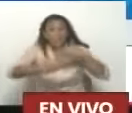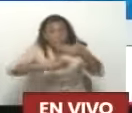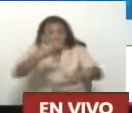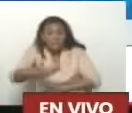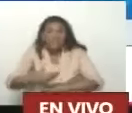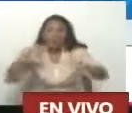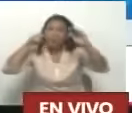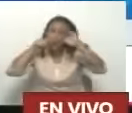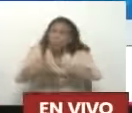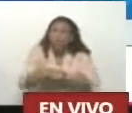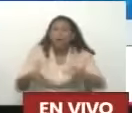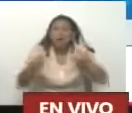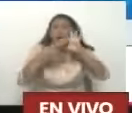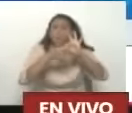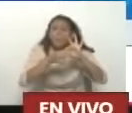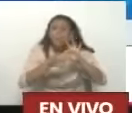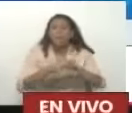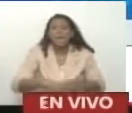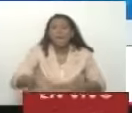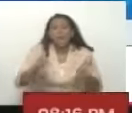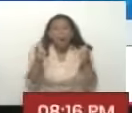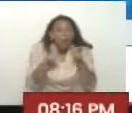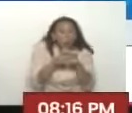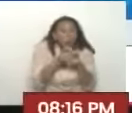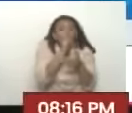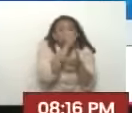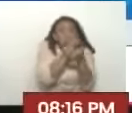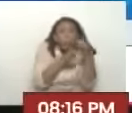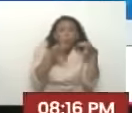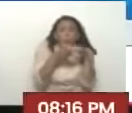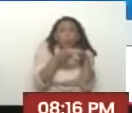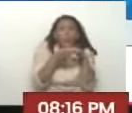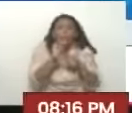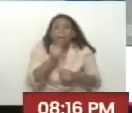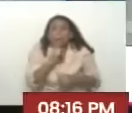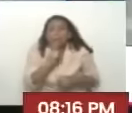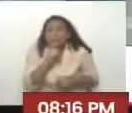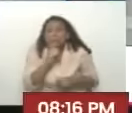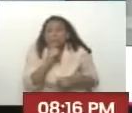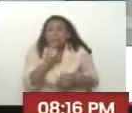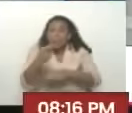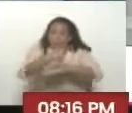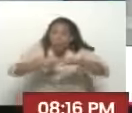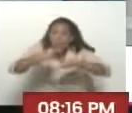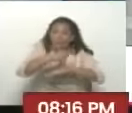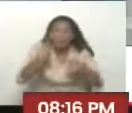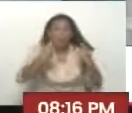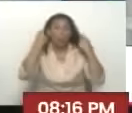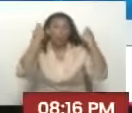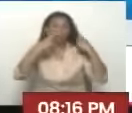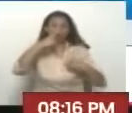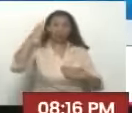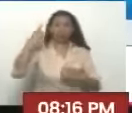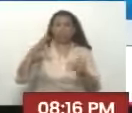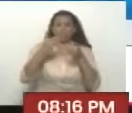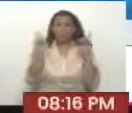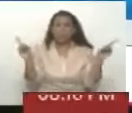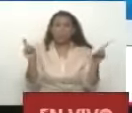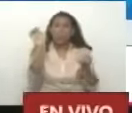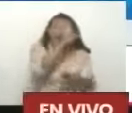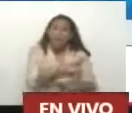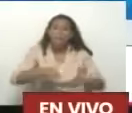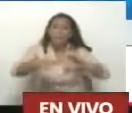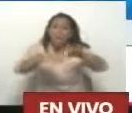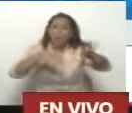Trasciendan Con creces La minusvalía Y el estado De sobrevivencia Al que los gobiernos Populistas Llevaron la democracia En América